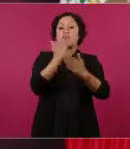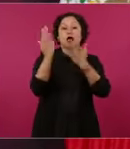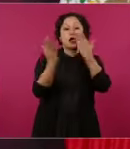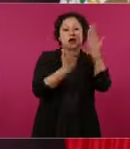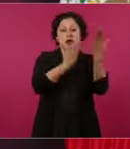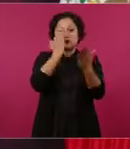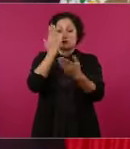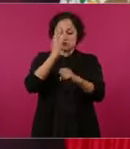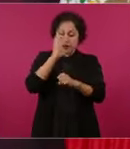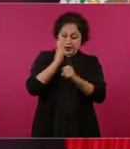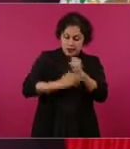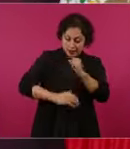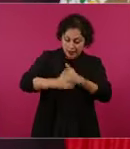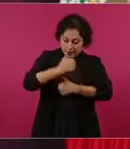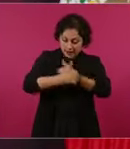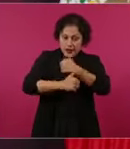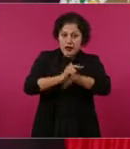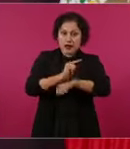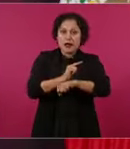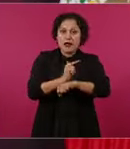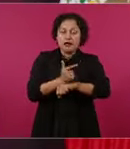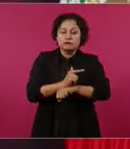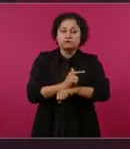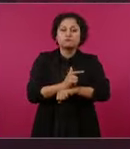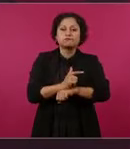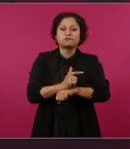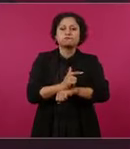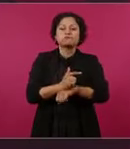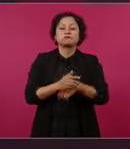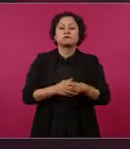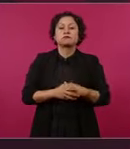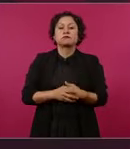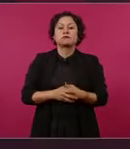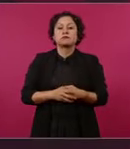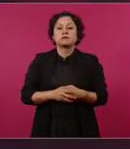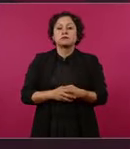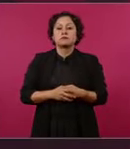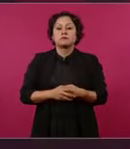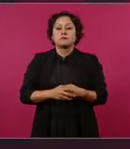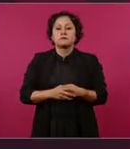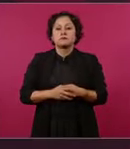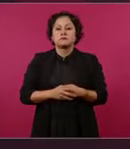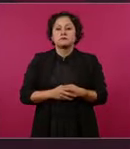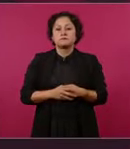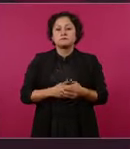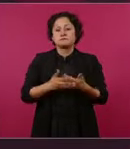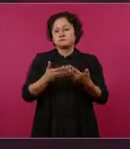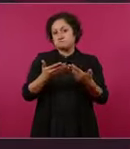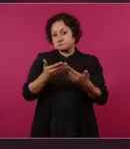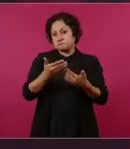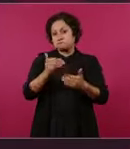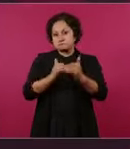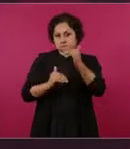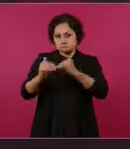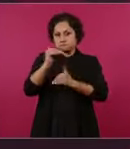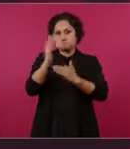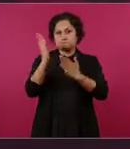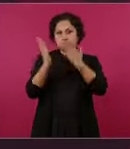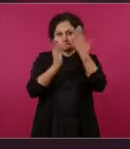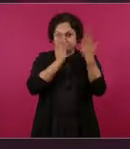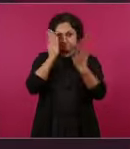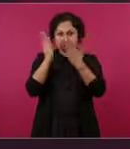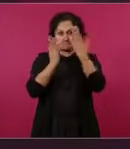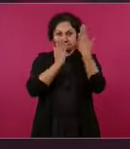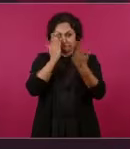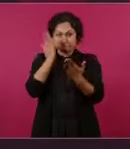de nivel universitario, de